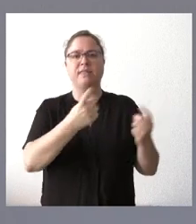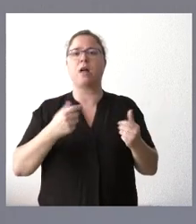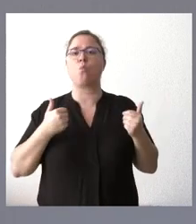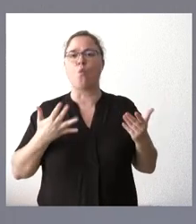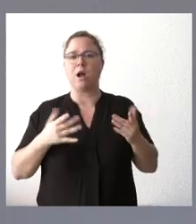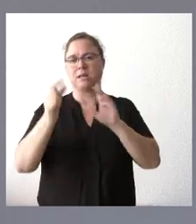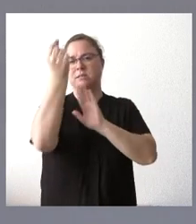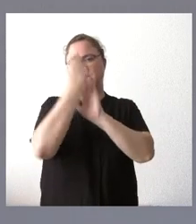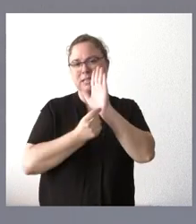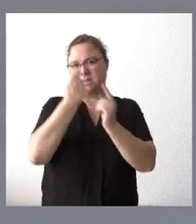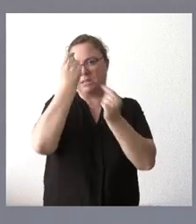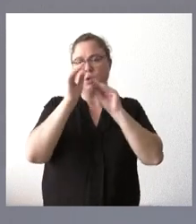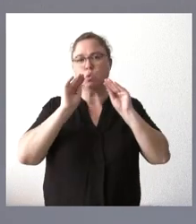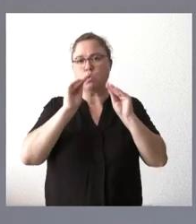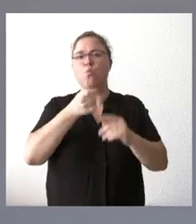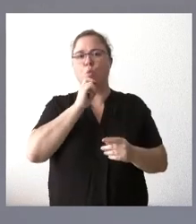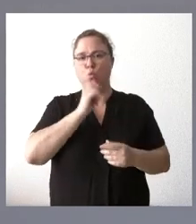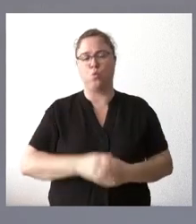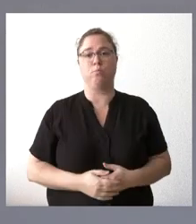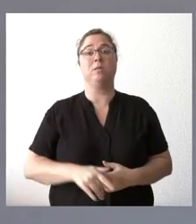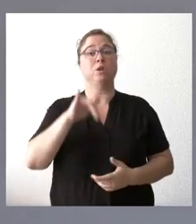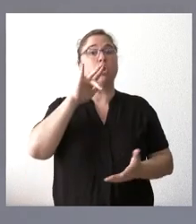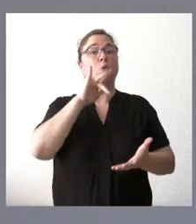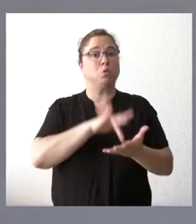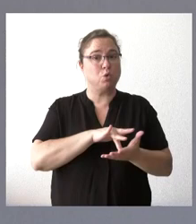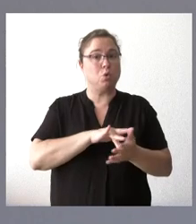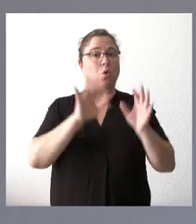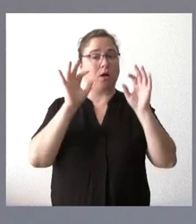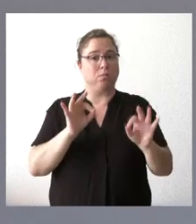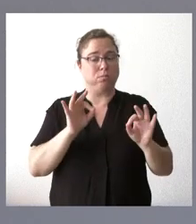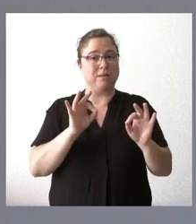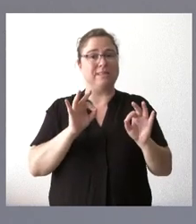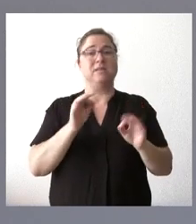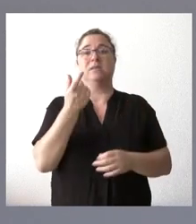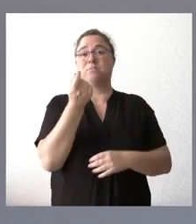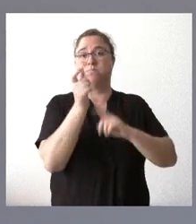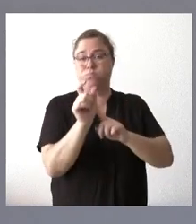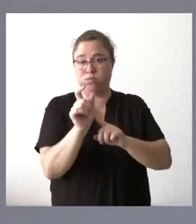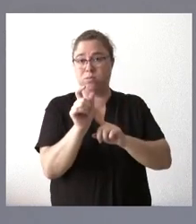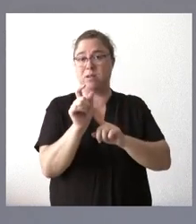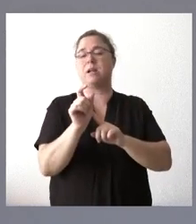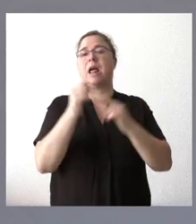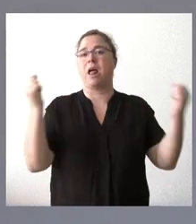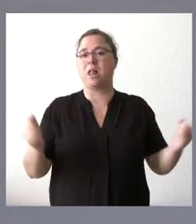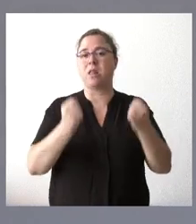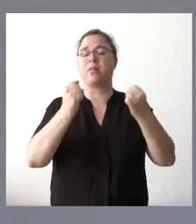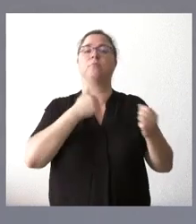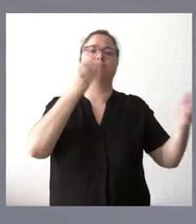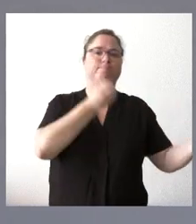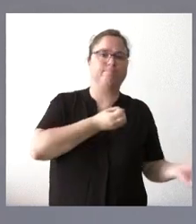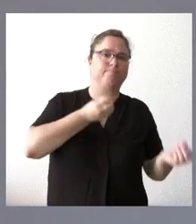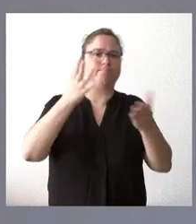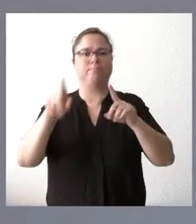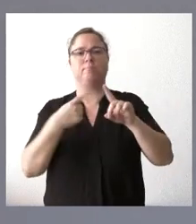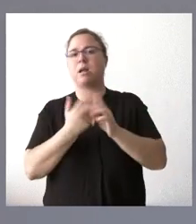y características de esos territorios. En el momento en que tengamos la cuantificación de esas actuaciones, se las comunicaremos y